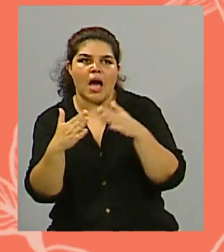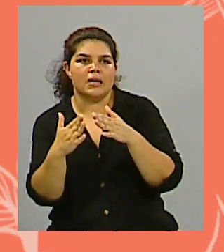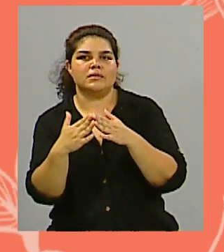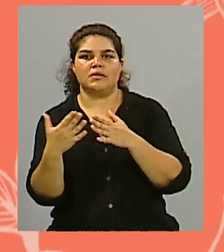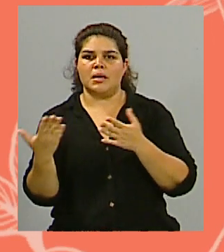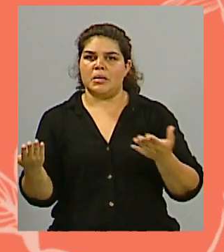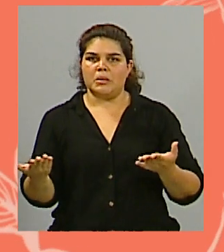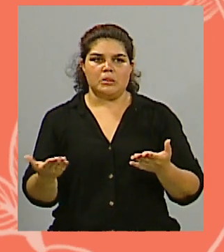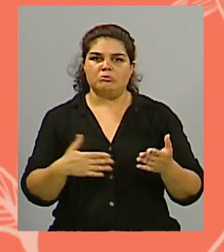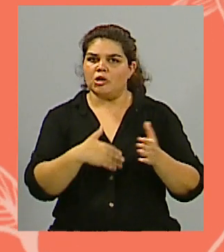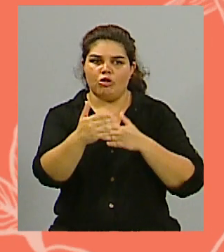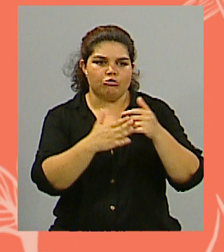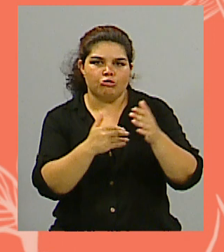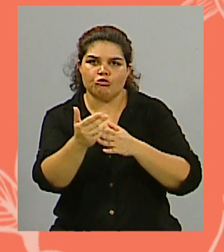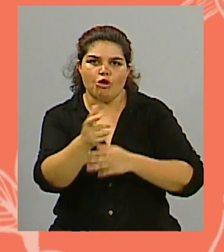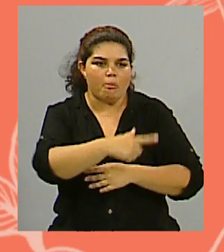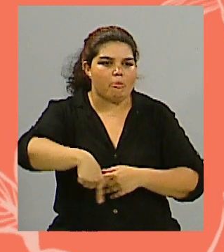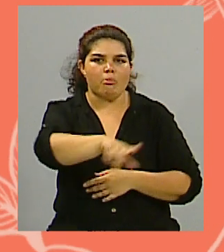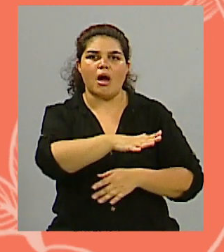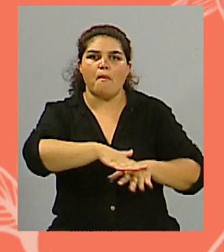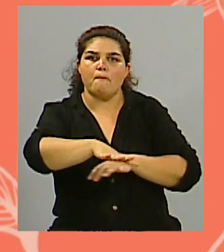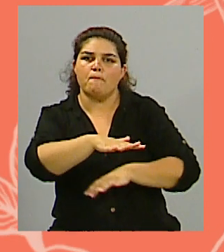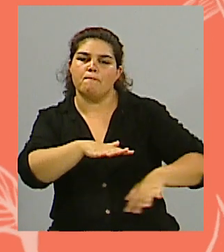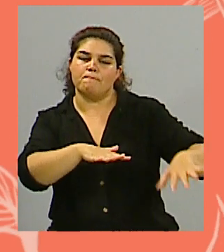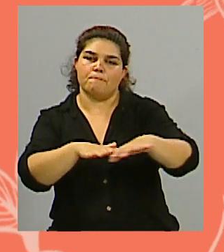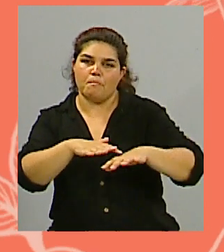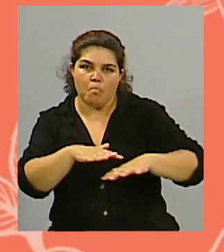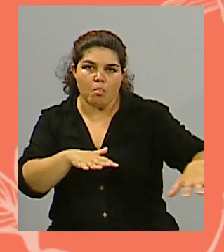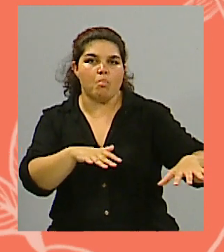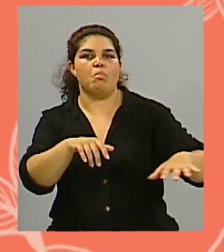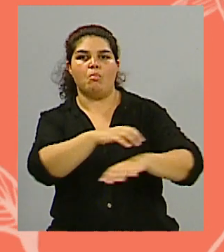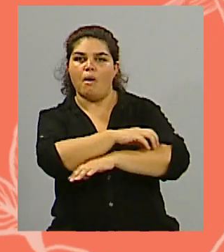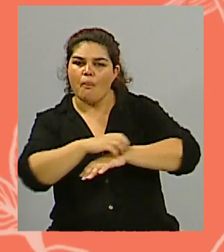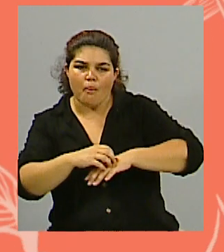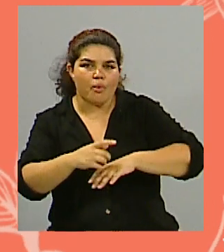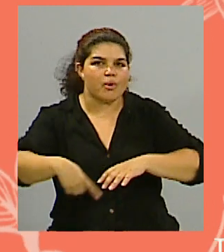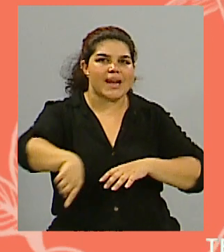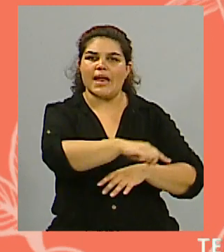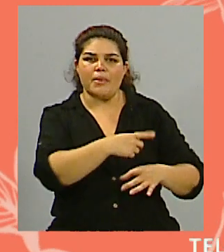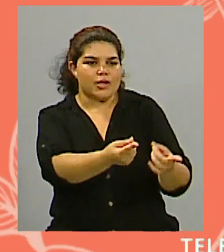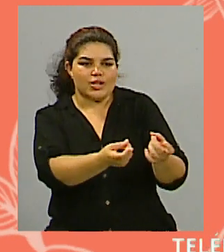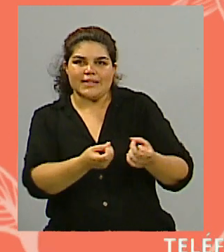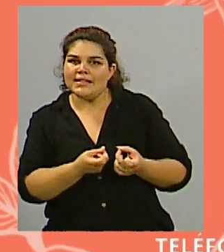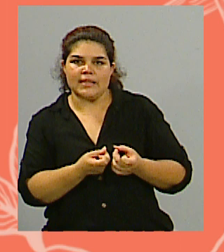que se vaya a construir vivienda para los sectores más vulnerables, a pesar de los datos que ya sabemos, ¿no? Sí, tal cual.